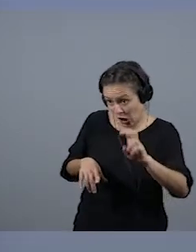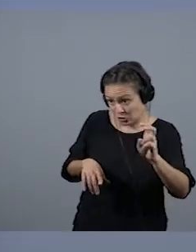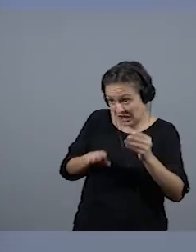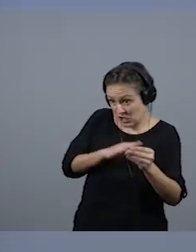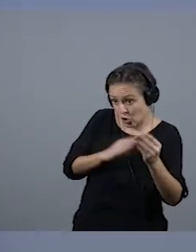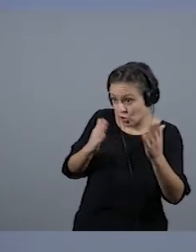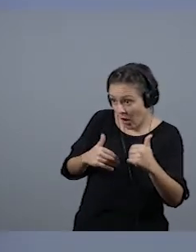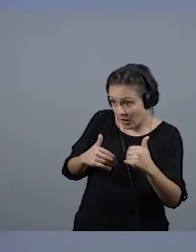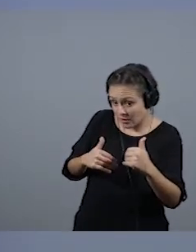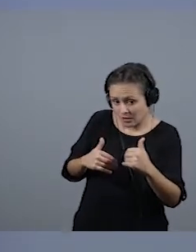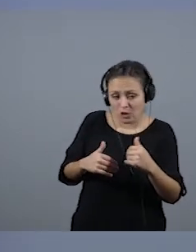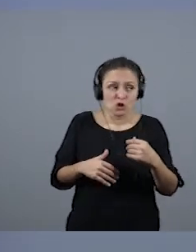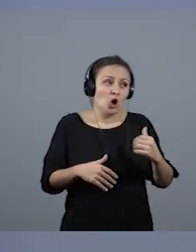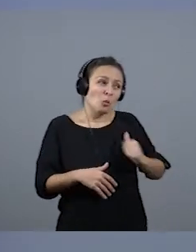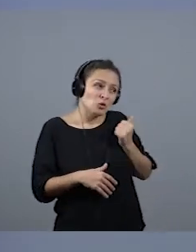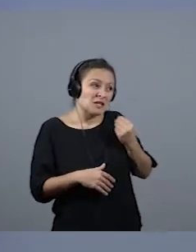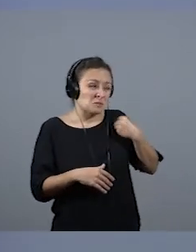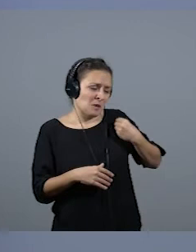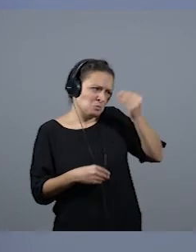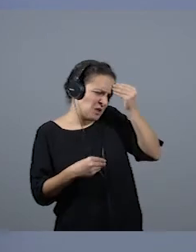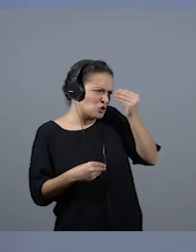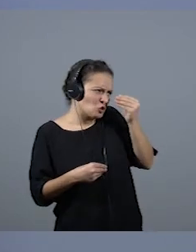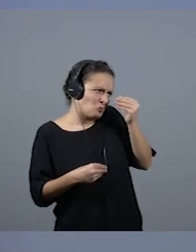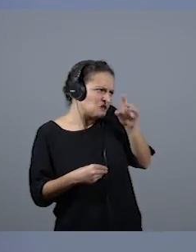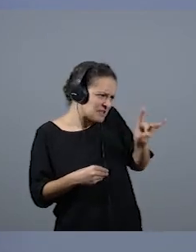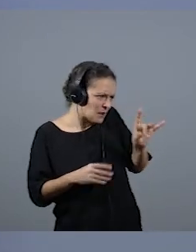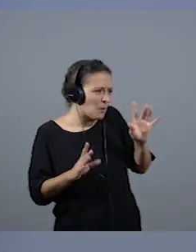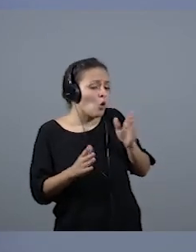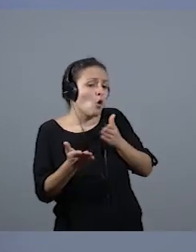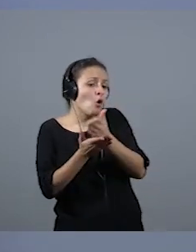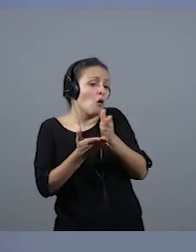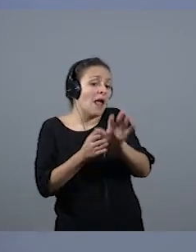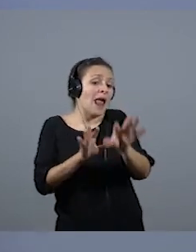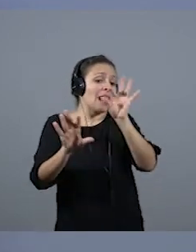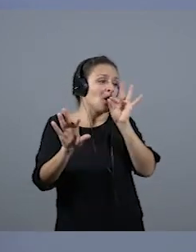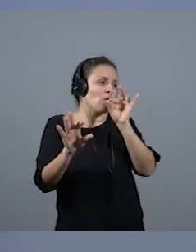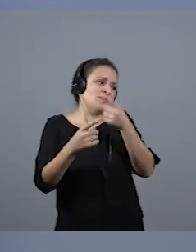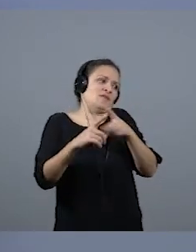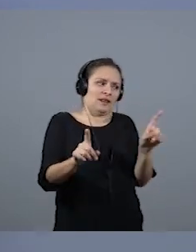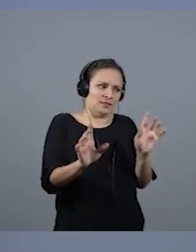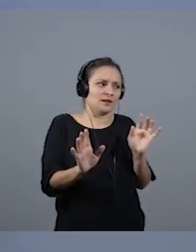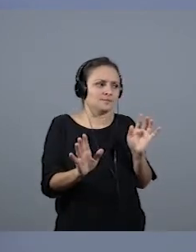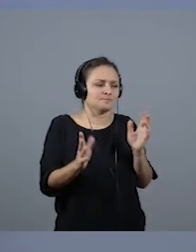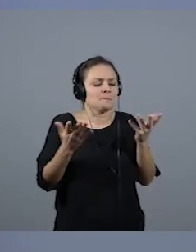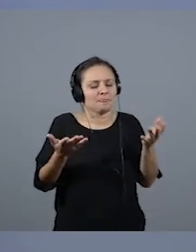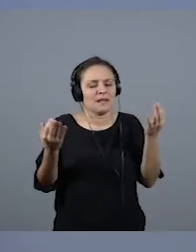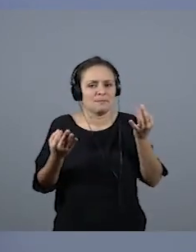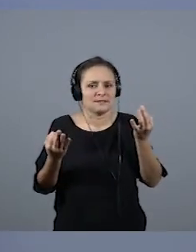estos. Las mismas oportunidades supongo que las tuve. Mi elección fue distinta. ¿Qué pasa? Que cuando estás en, digamos,